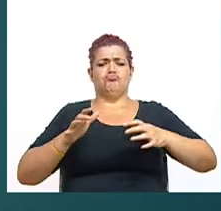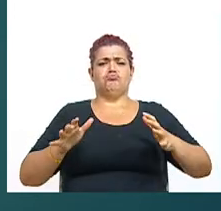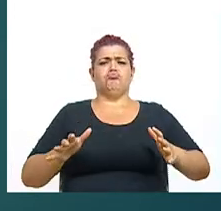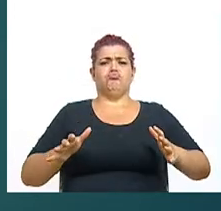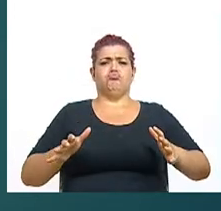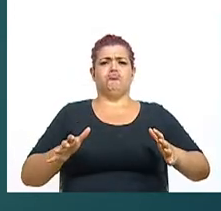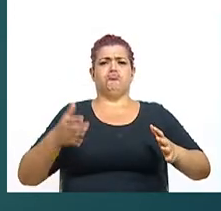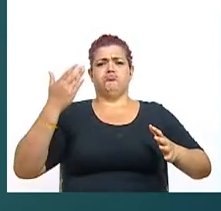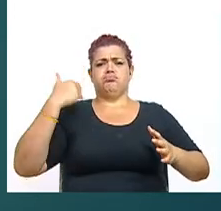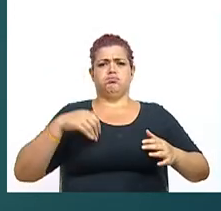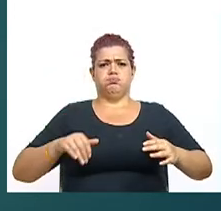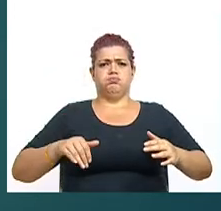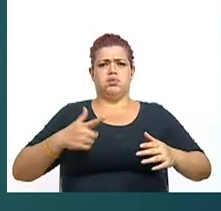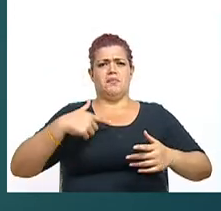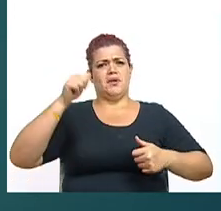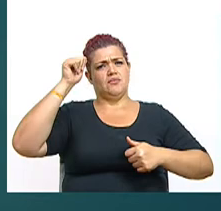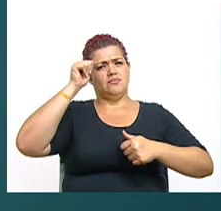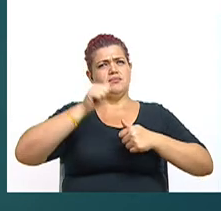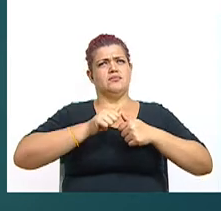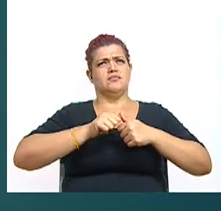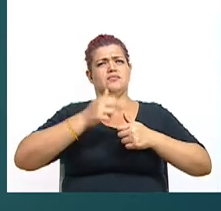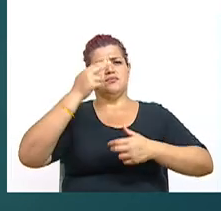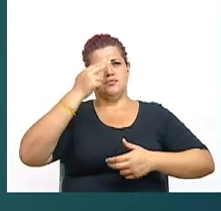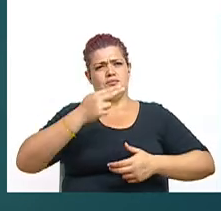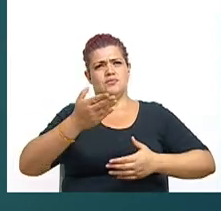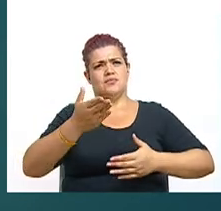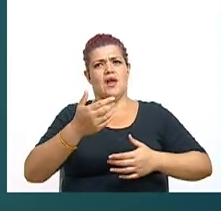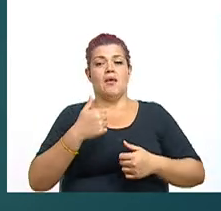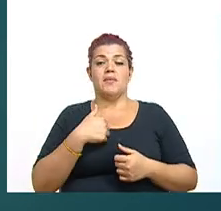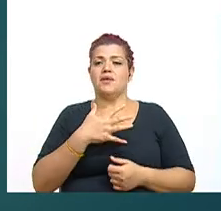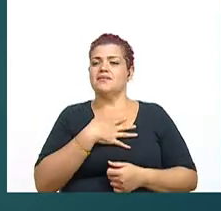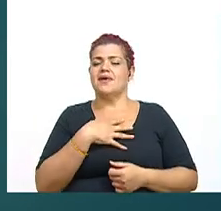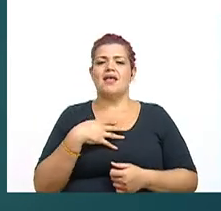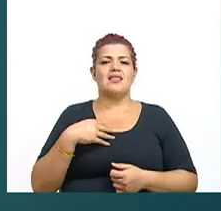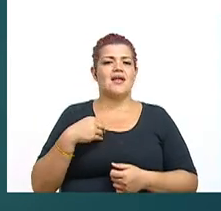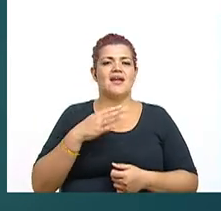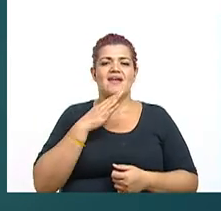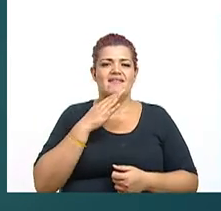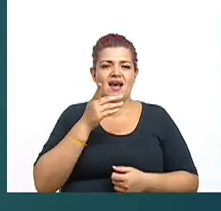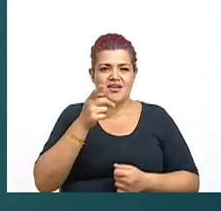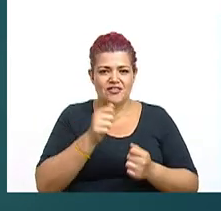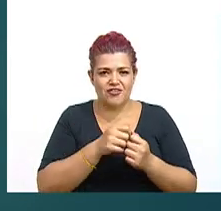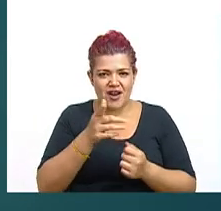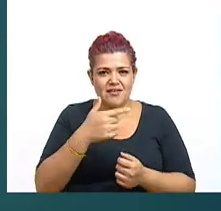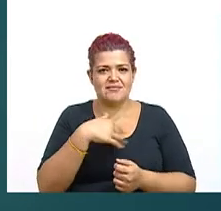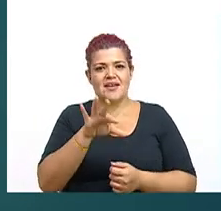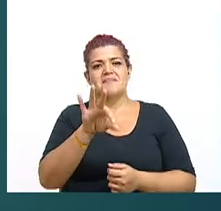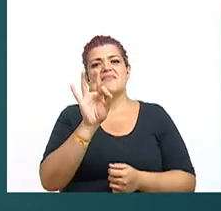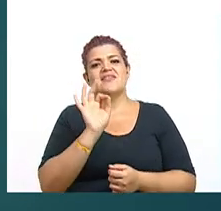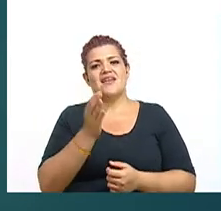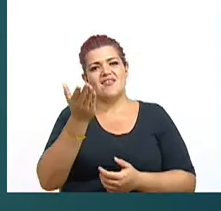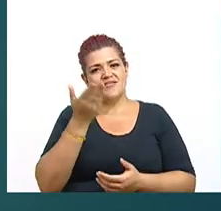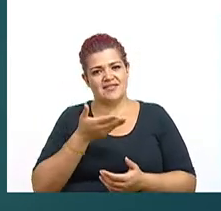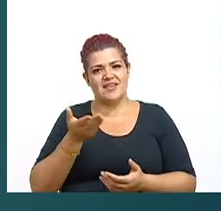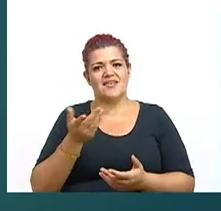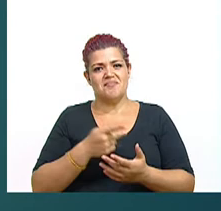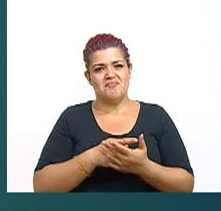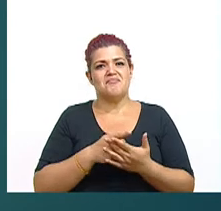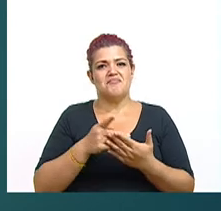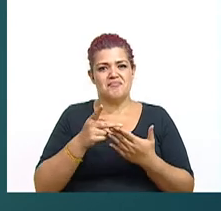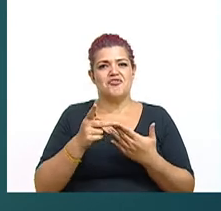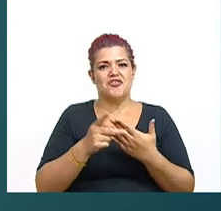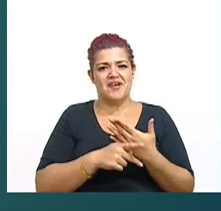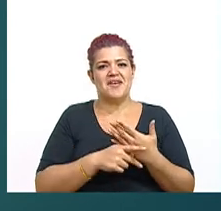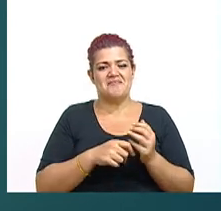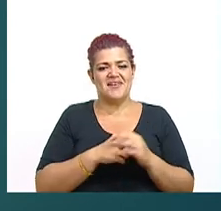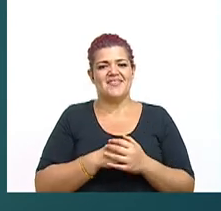y en su memoria. A mí me hubiera encantado hablar con don Luis Demetrio Tinoco e invitarlo a nuestro programa. Qué